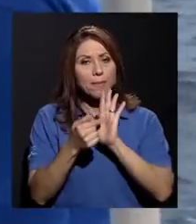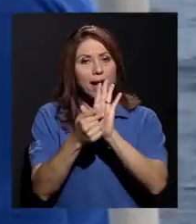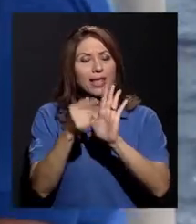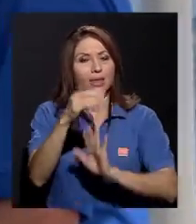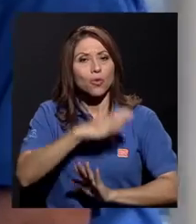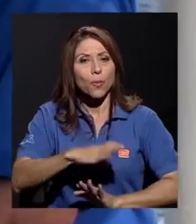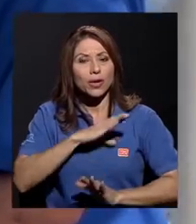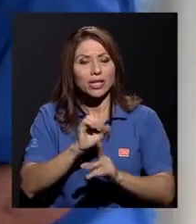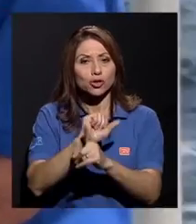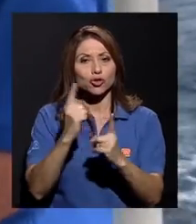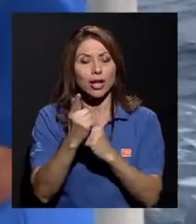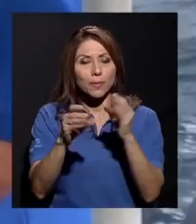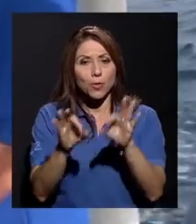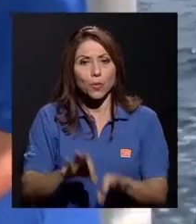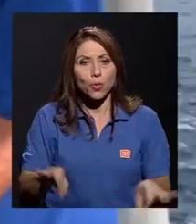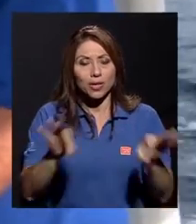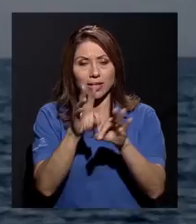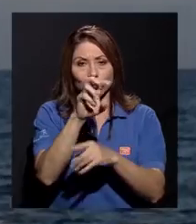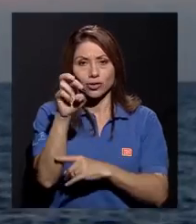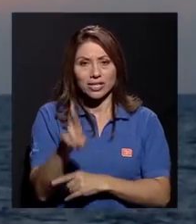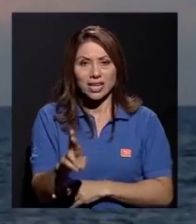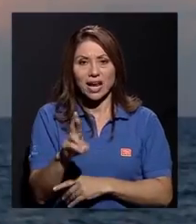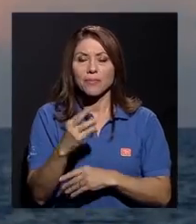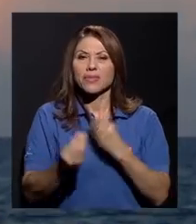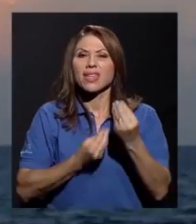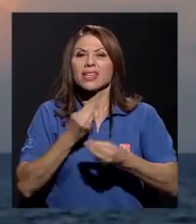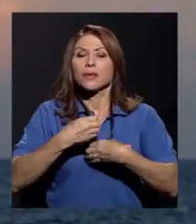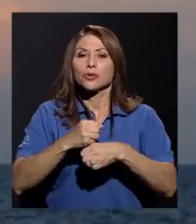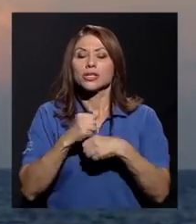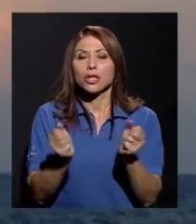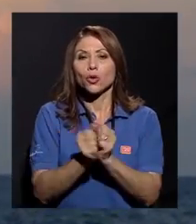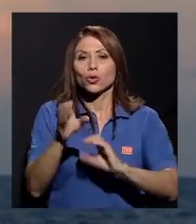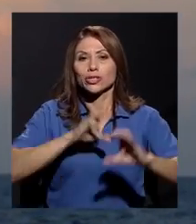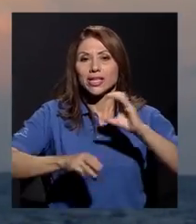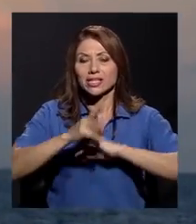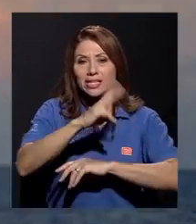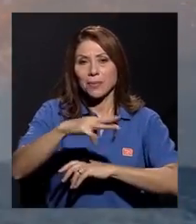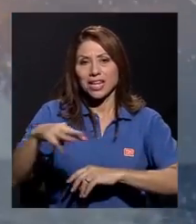en Costa Rica sobre lo que estamos haciendo en las ciencias marinas.